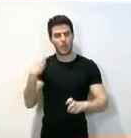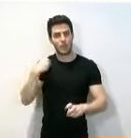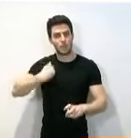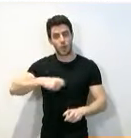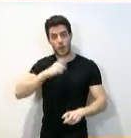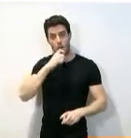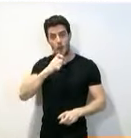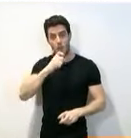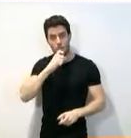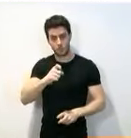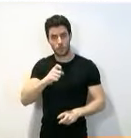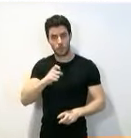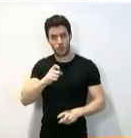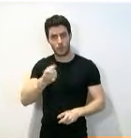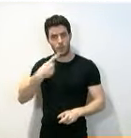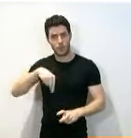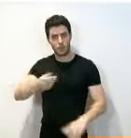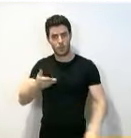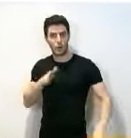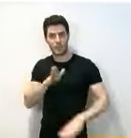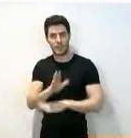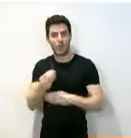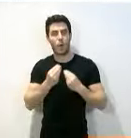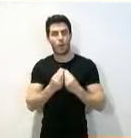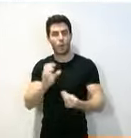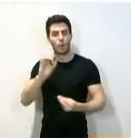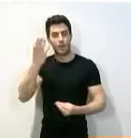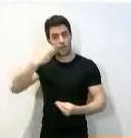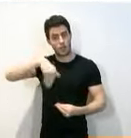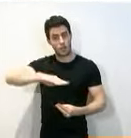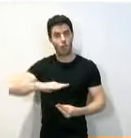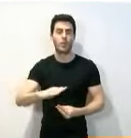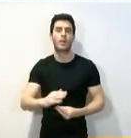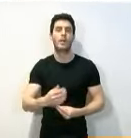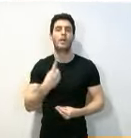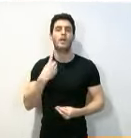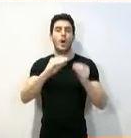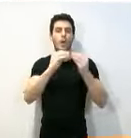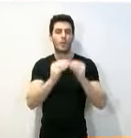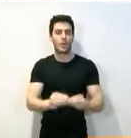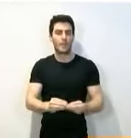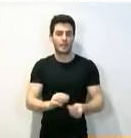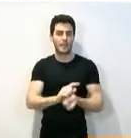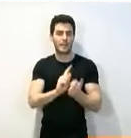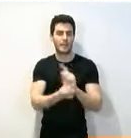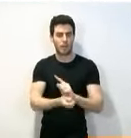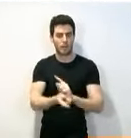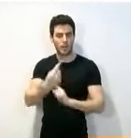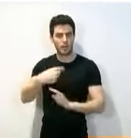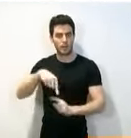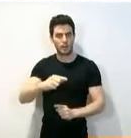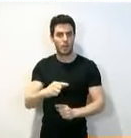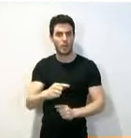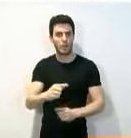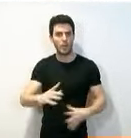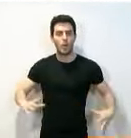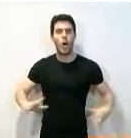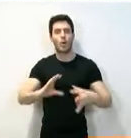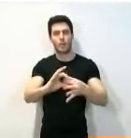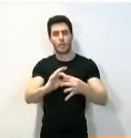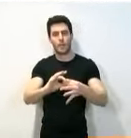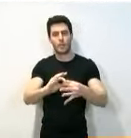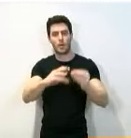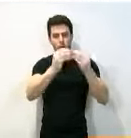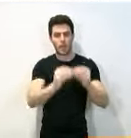que hemos presentado junto a nuestra iniciativa una enmienda transaccional por la que conciliamos la